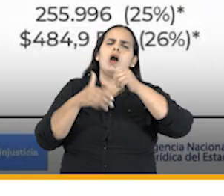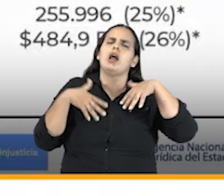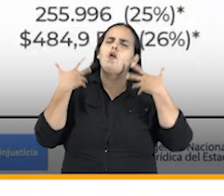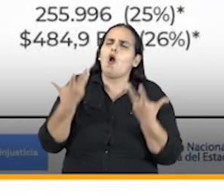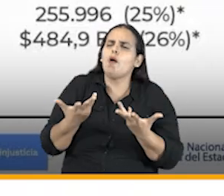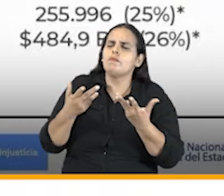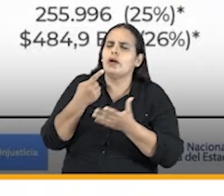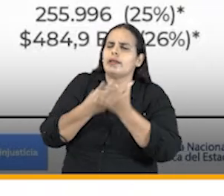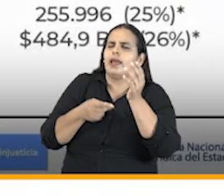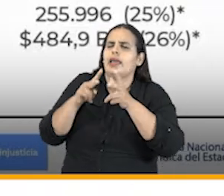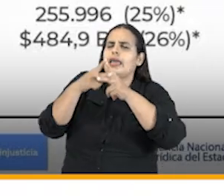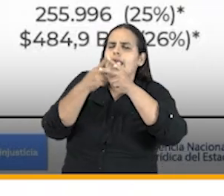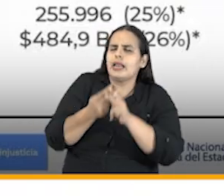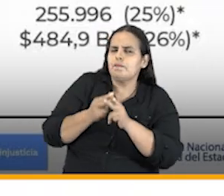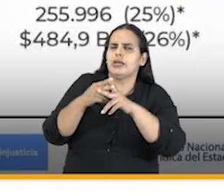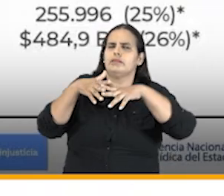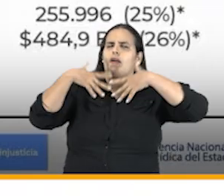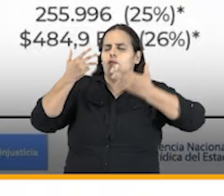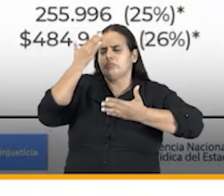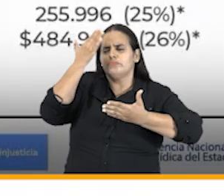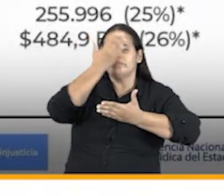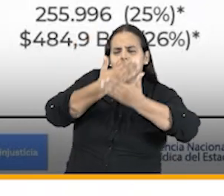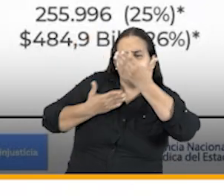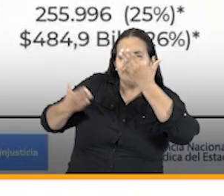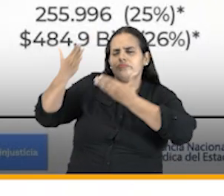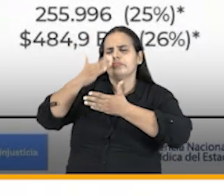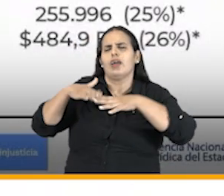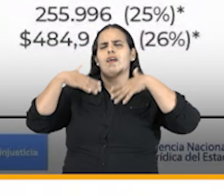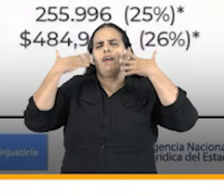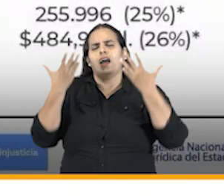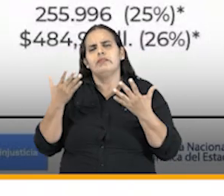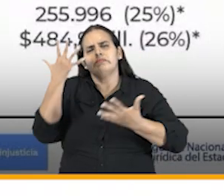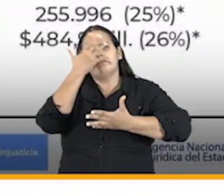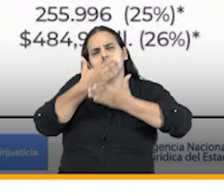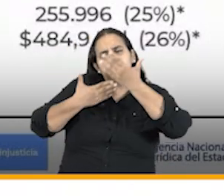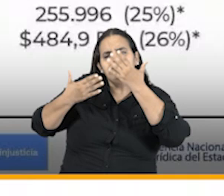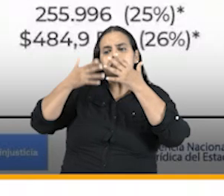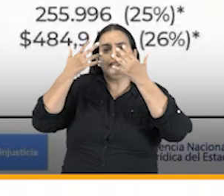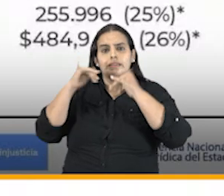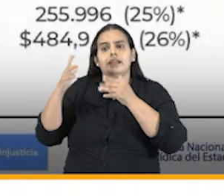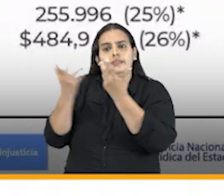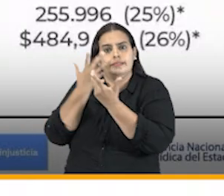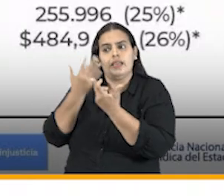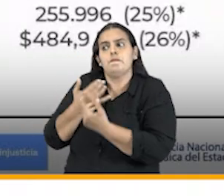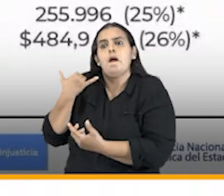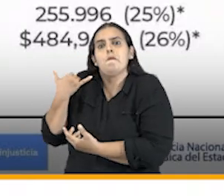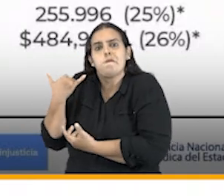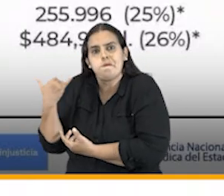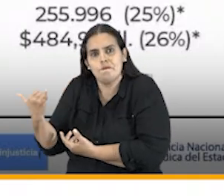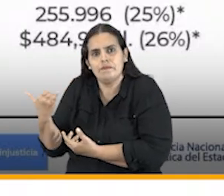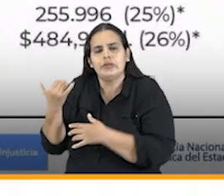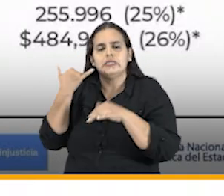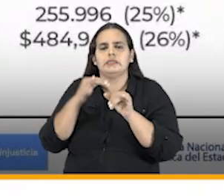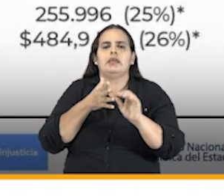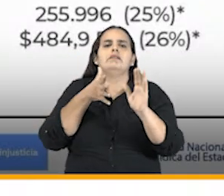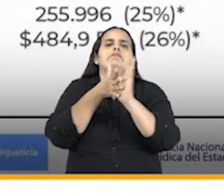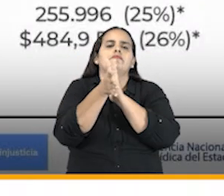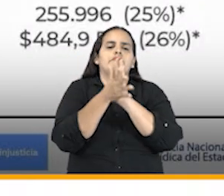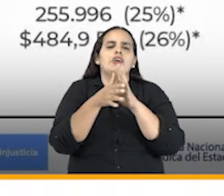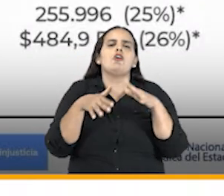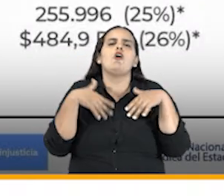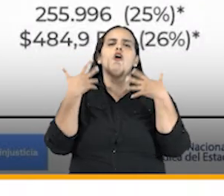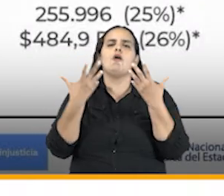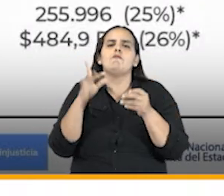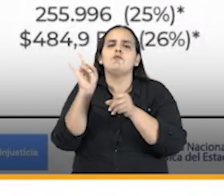reportes y herramientas de análisis que ya están disponibles en el sistema y se les enseña acerca